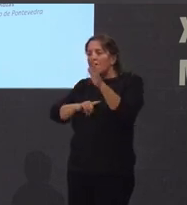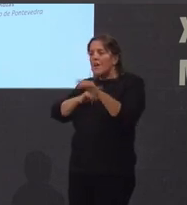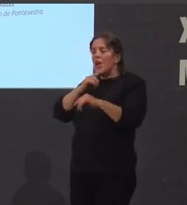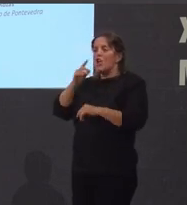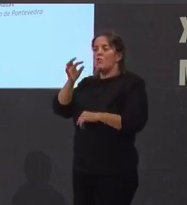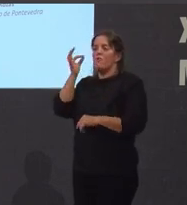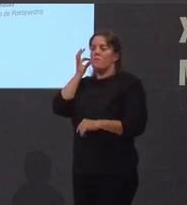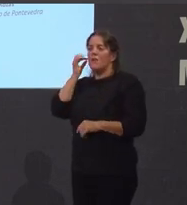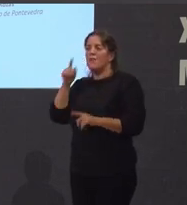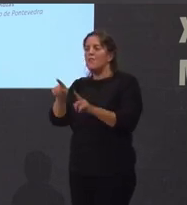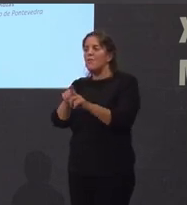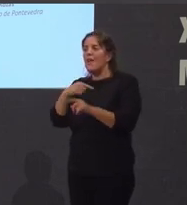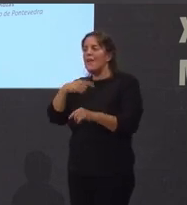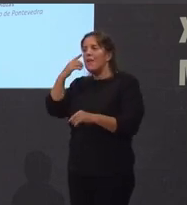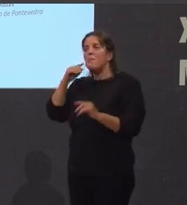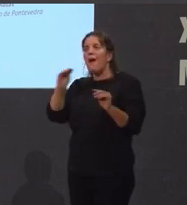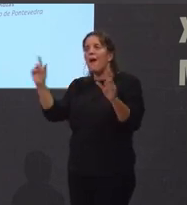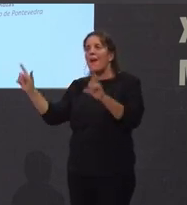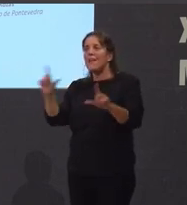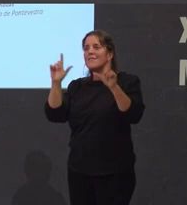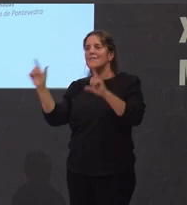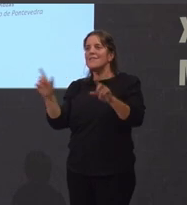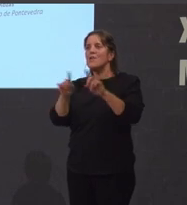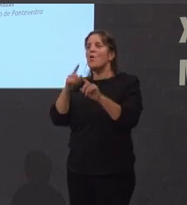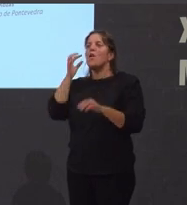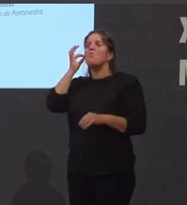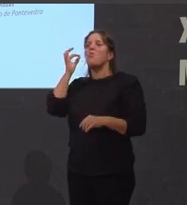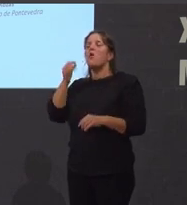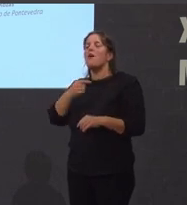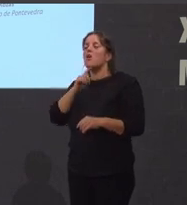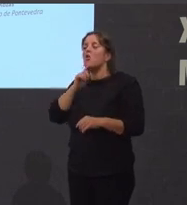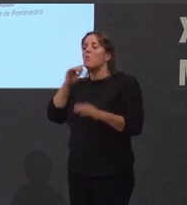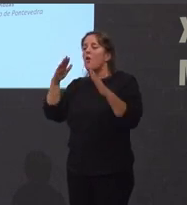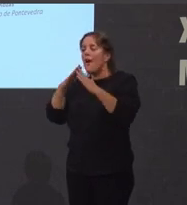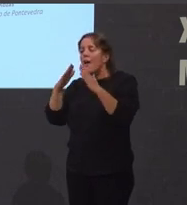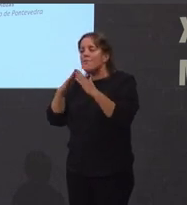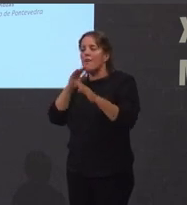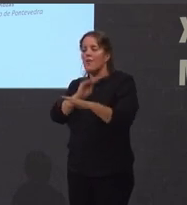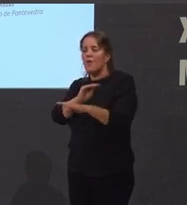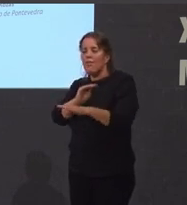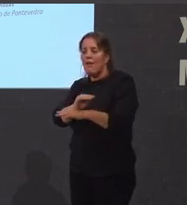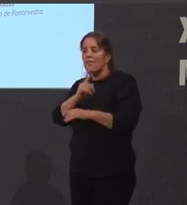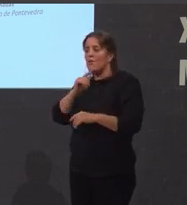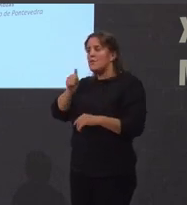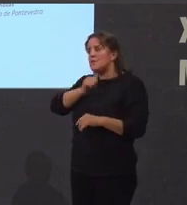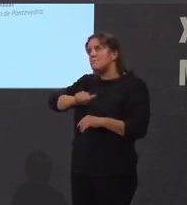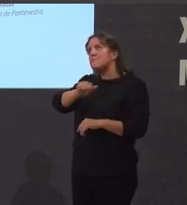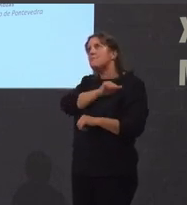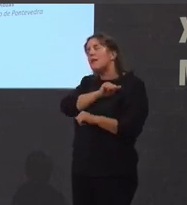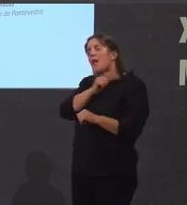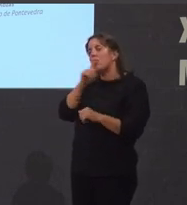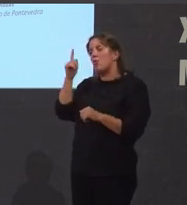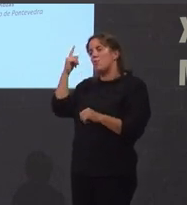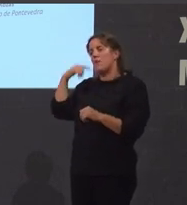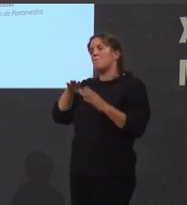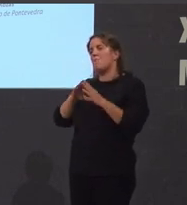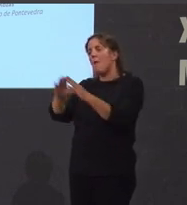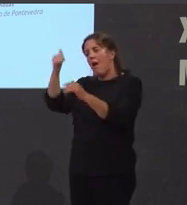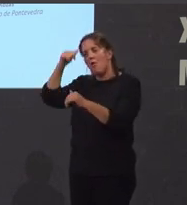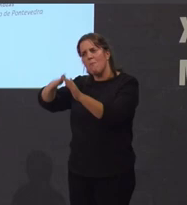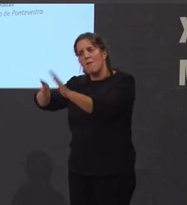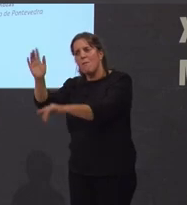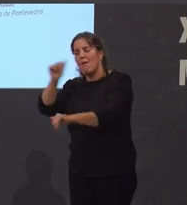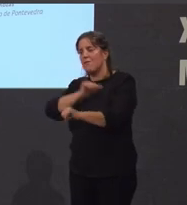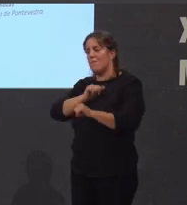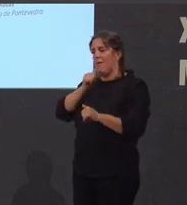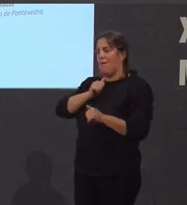feminino e que nas súas imaxes adoitábamos a esa muller na súa casa guardando comprecente pol home que saía ao mar. Cada un dos